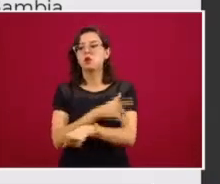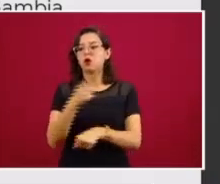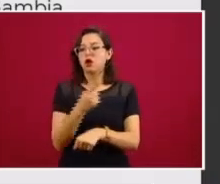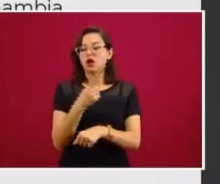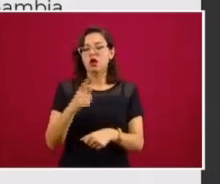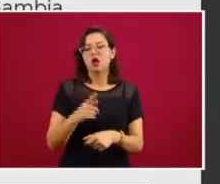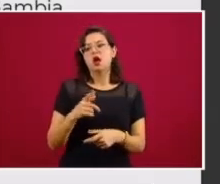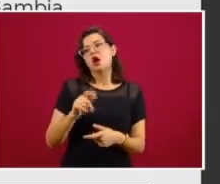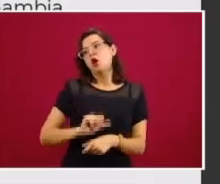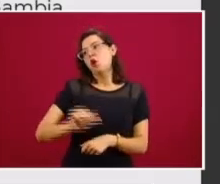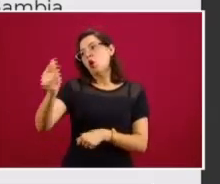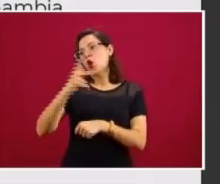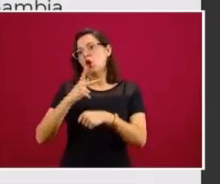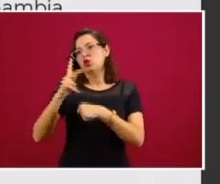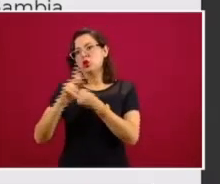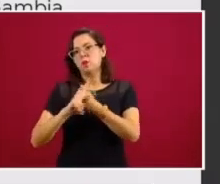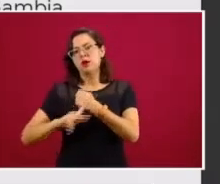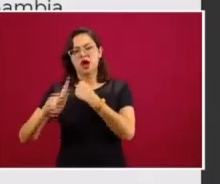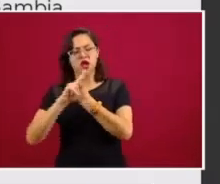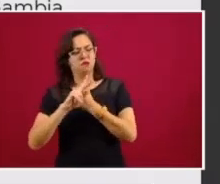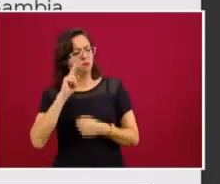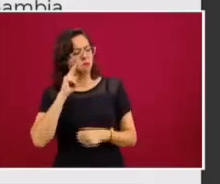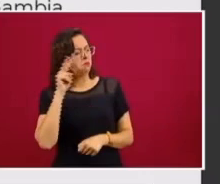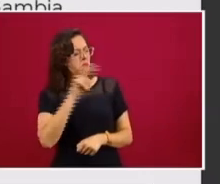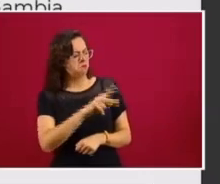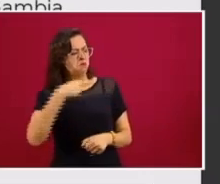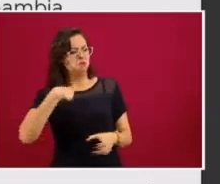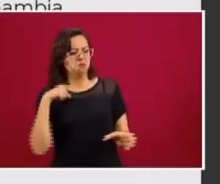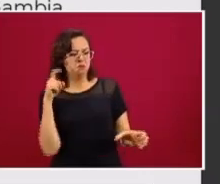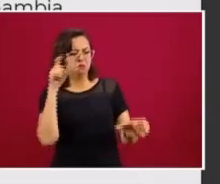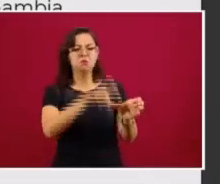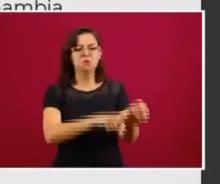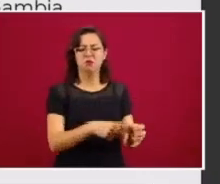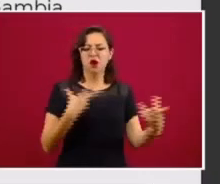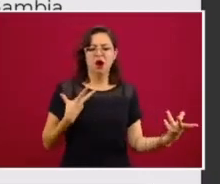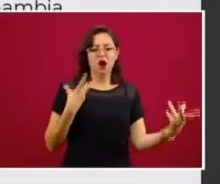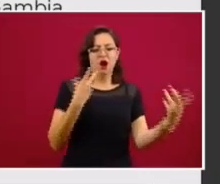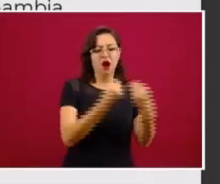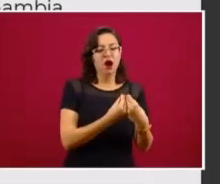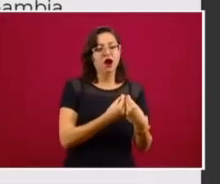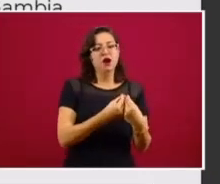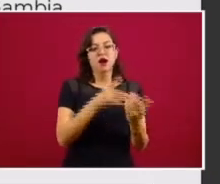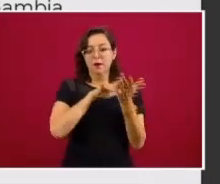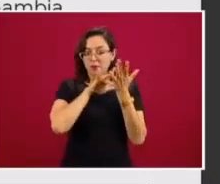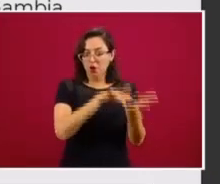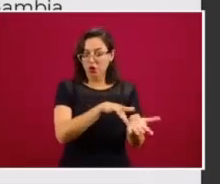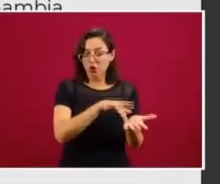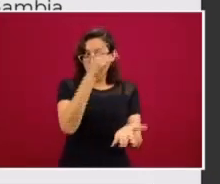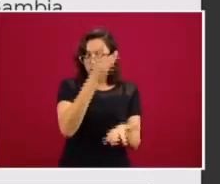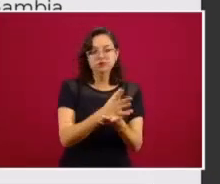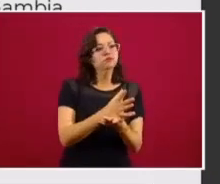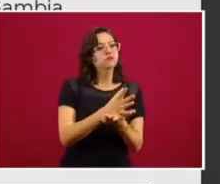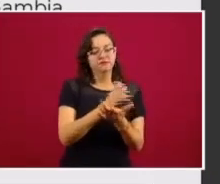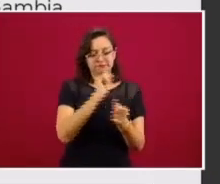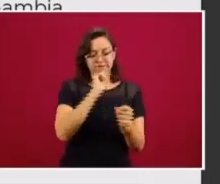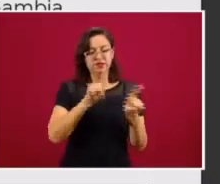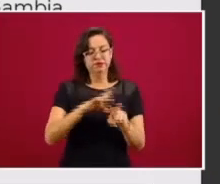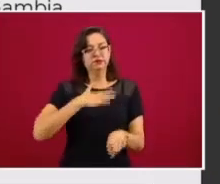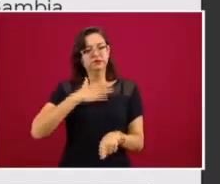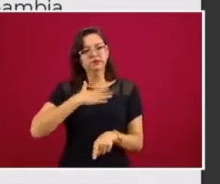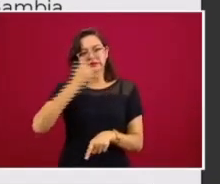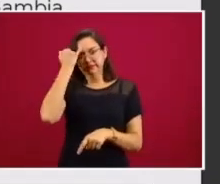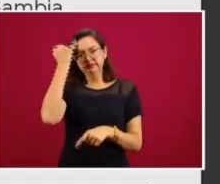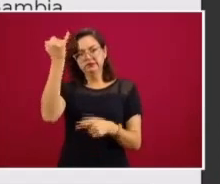algún otro país, lo haces tuyo. Es decir, no solamente es un apoyo. Entonces, como ven ustedes,